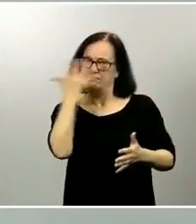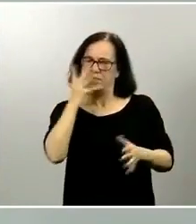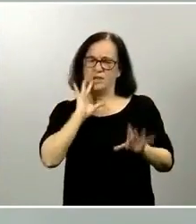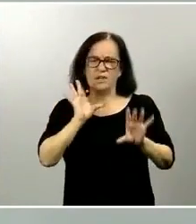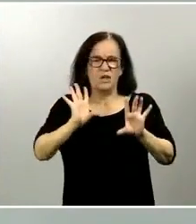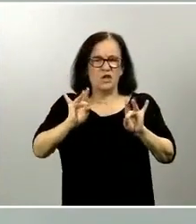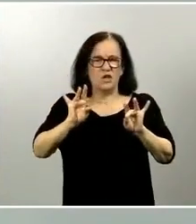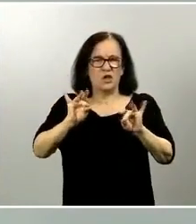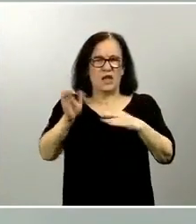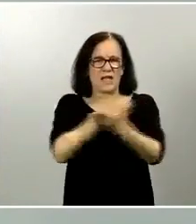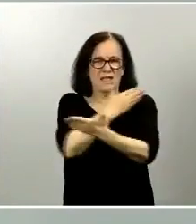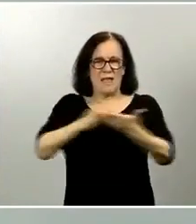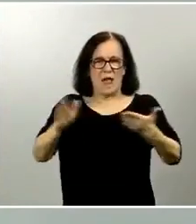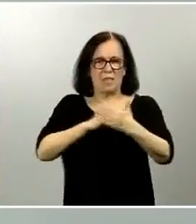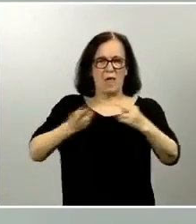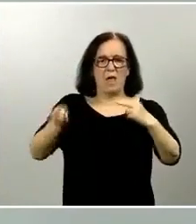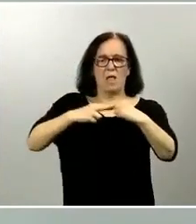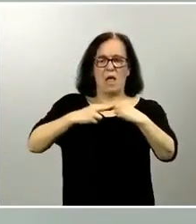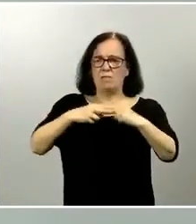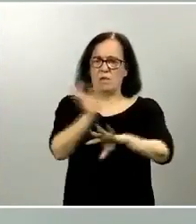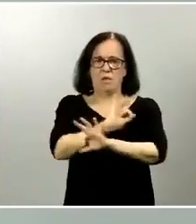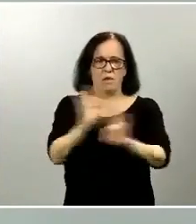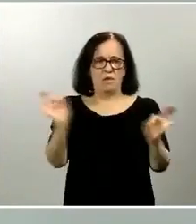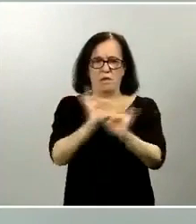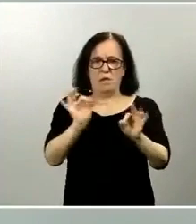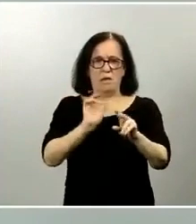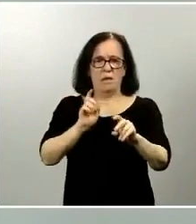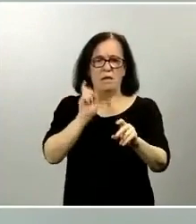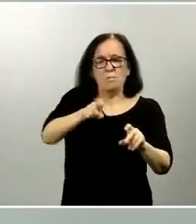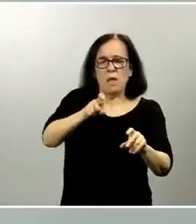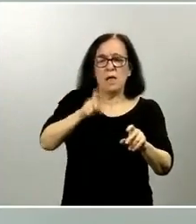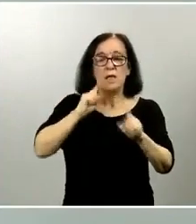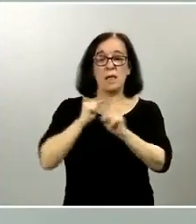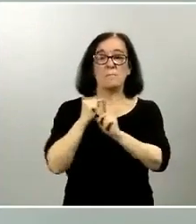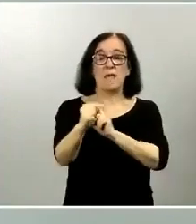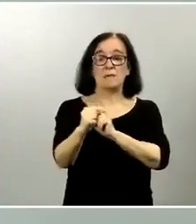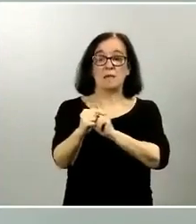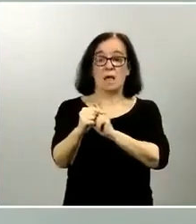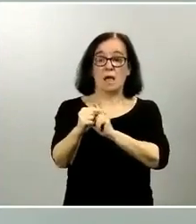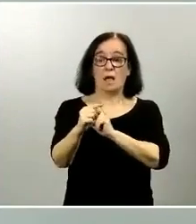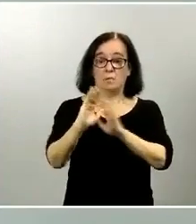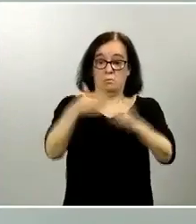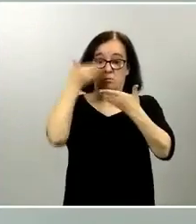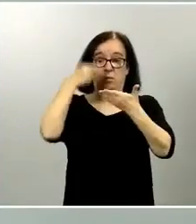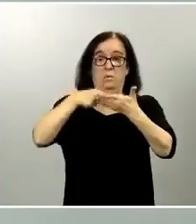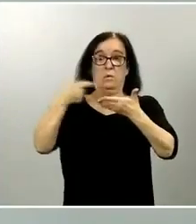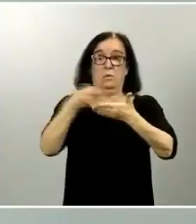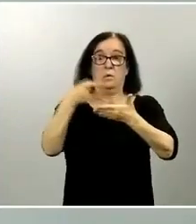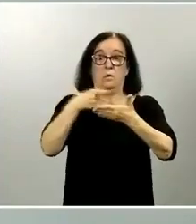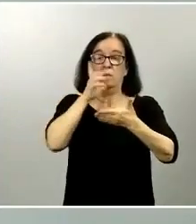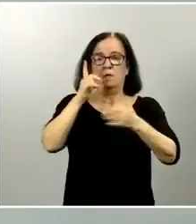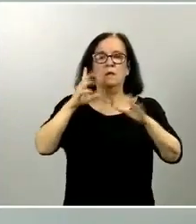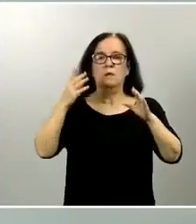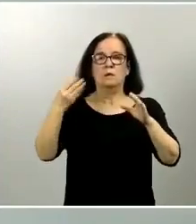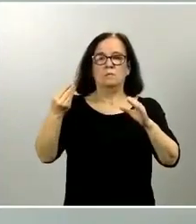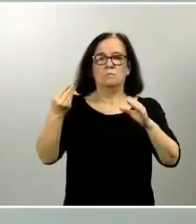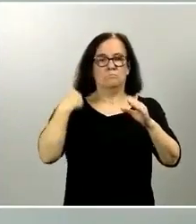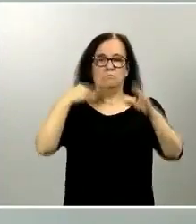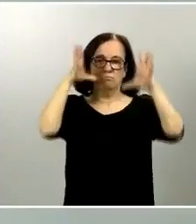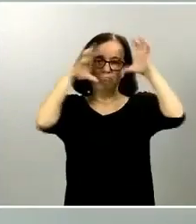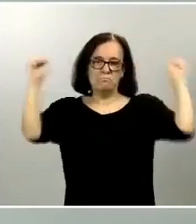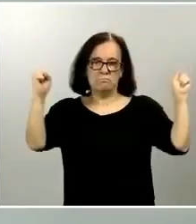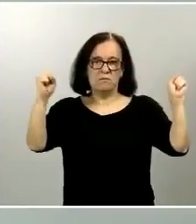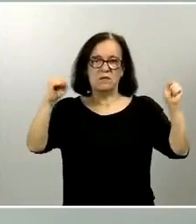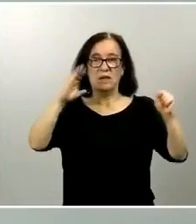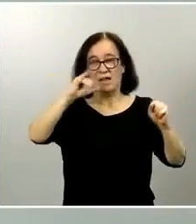enlace y trasladarle el mensaje que han recibido en este caso a la guardia civil al ciberestafas